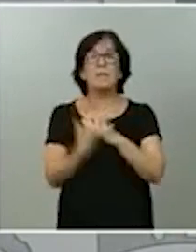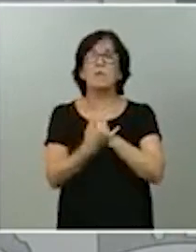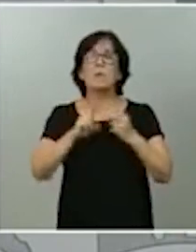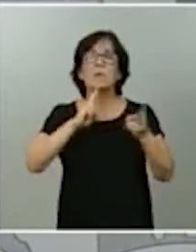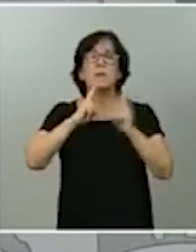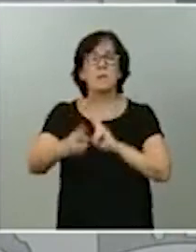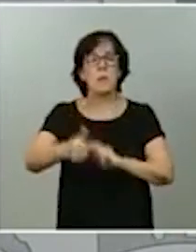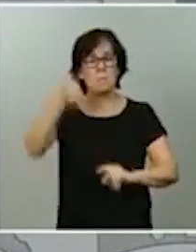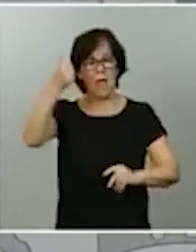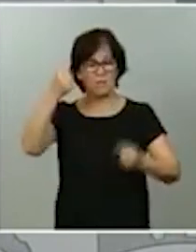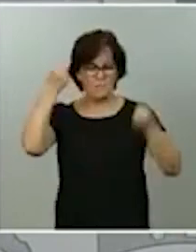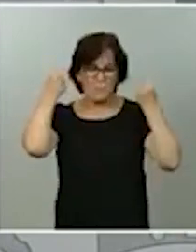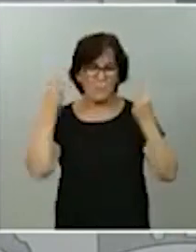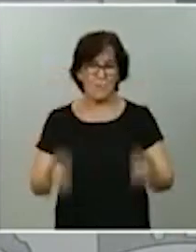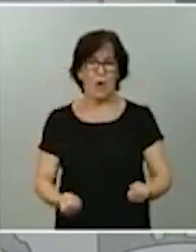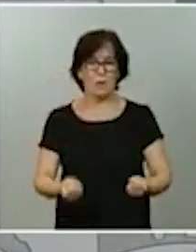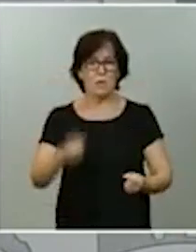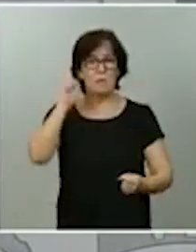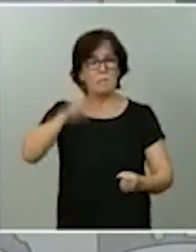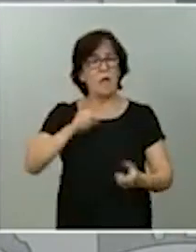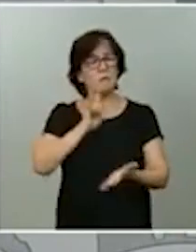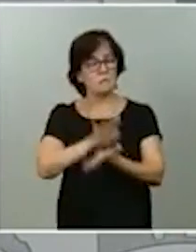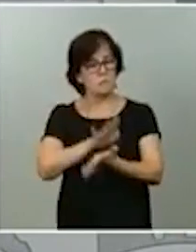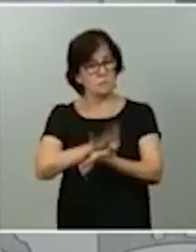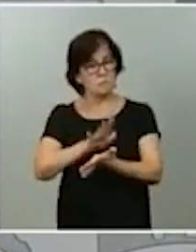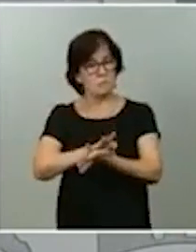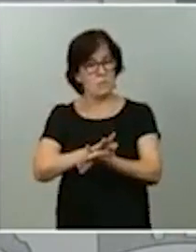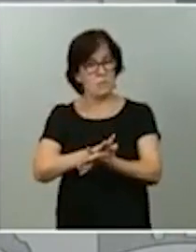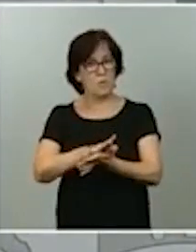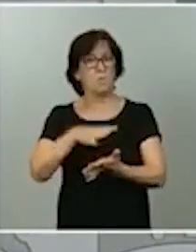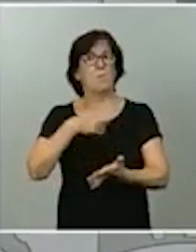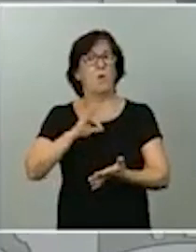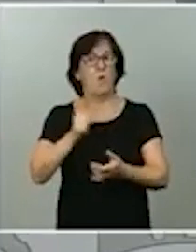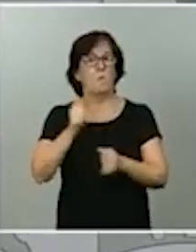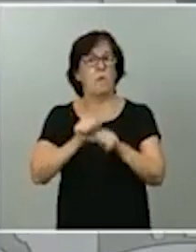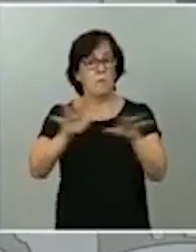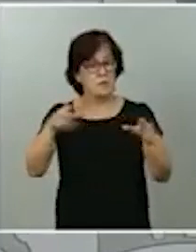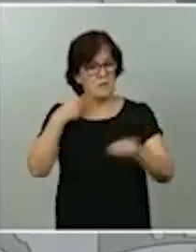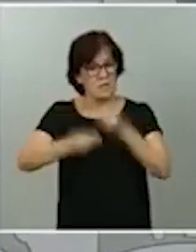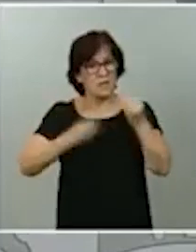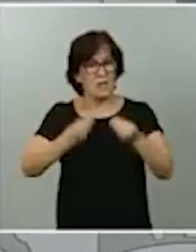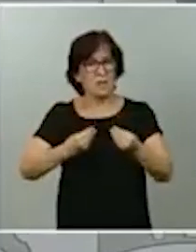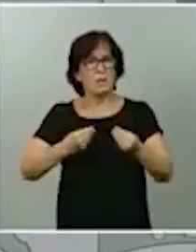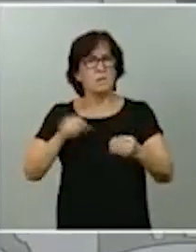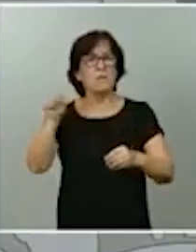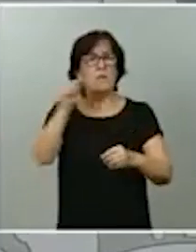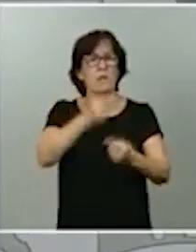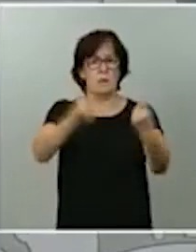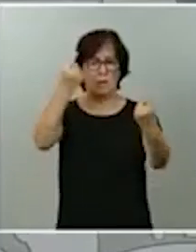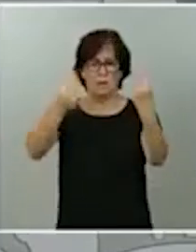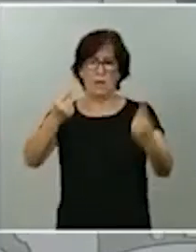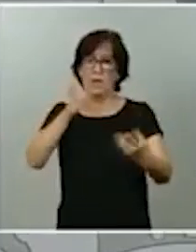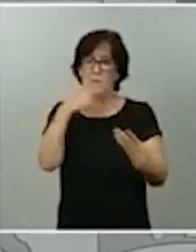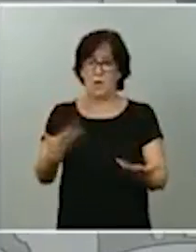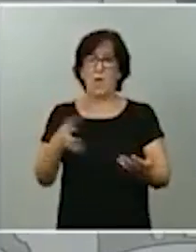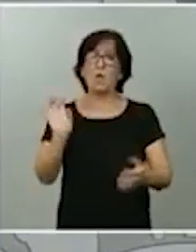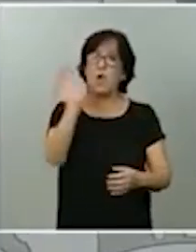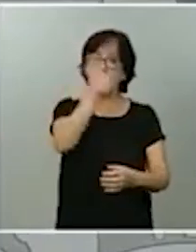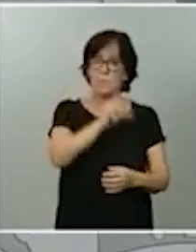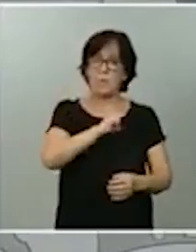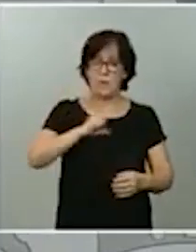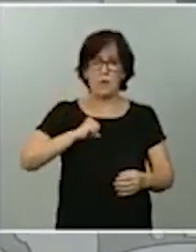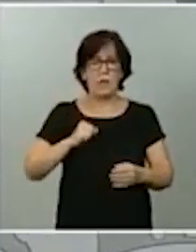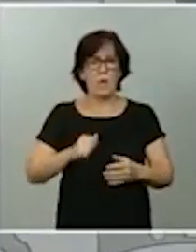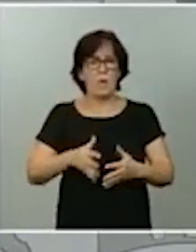intensa y también más serena ante la amenaza. Ya se está haciendo, en cierta medida. Muestra de ello es que las comunidades autónomas han incrementado